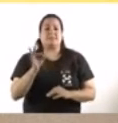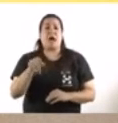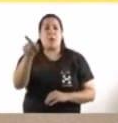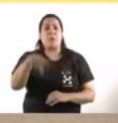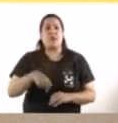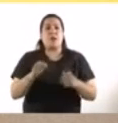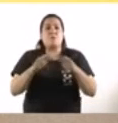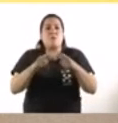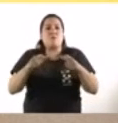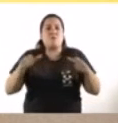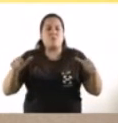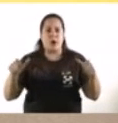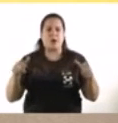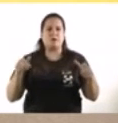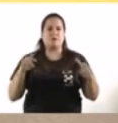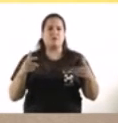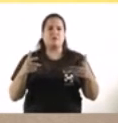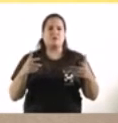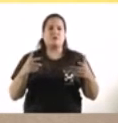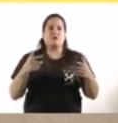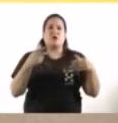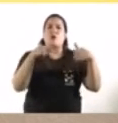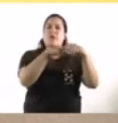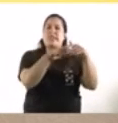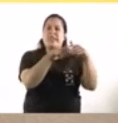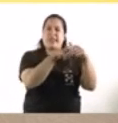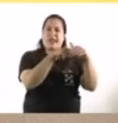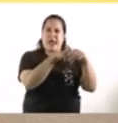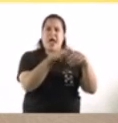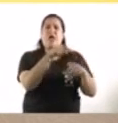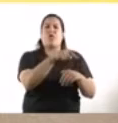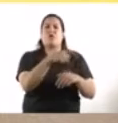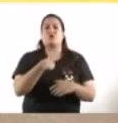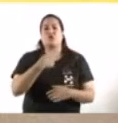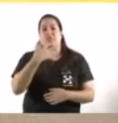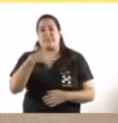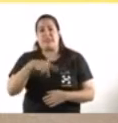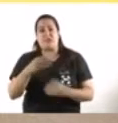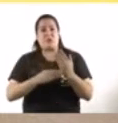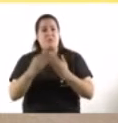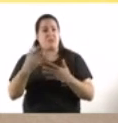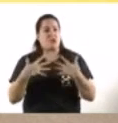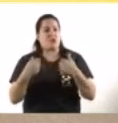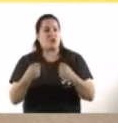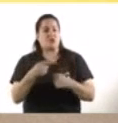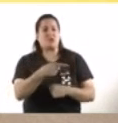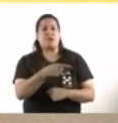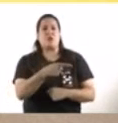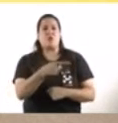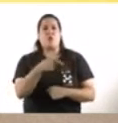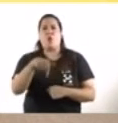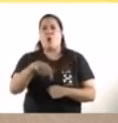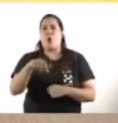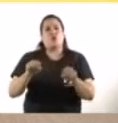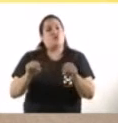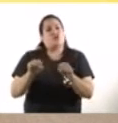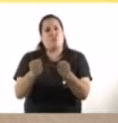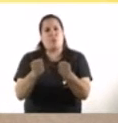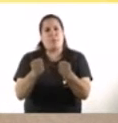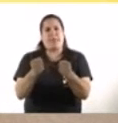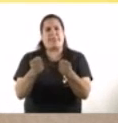ocupación en camas de terapia intensiva tengo entendido que el ministerio que conduce Fernán Quirós suspendió a partir del día de hoy las